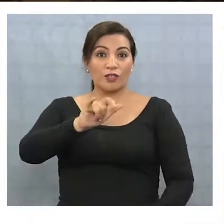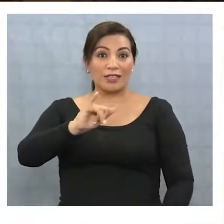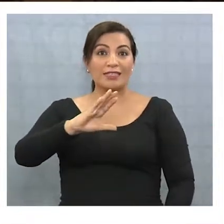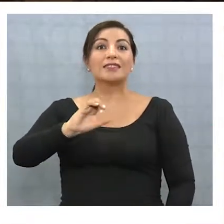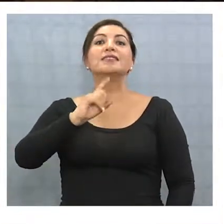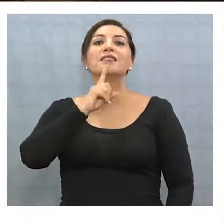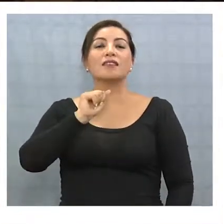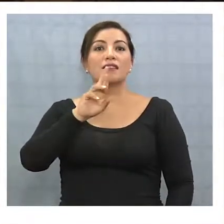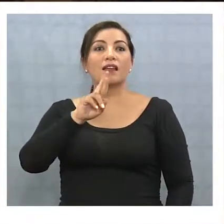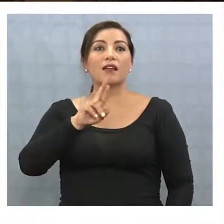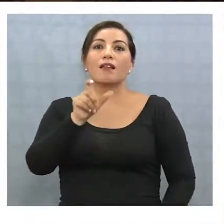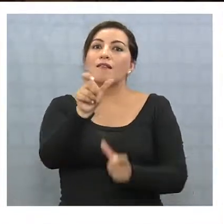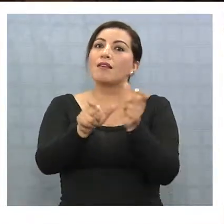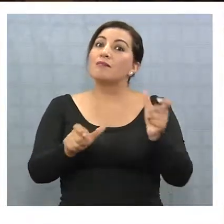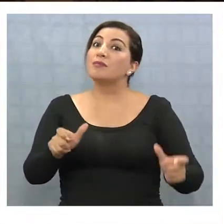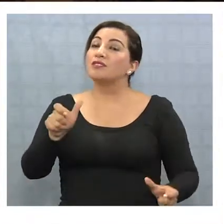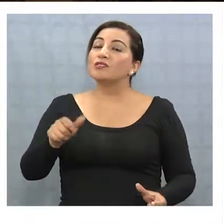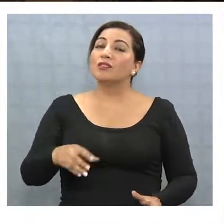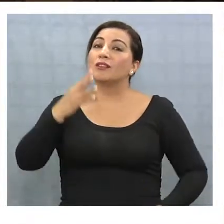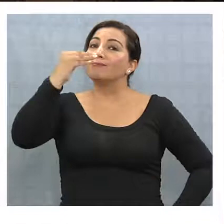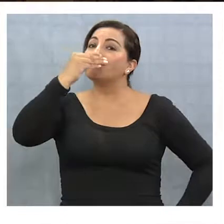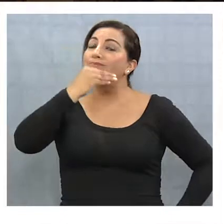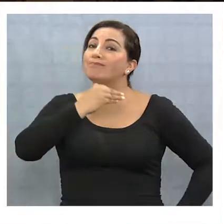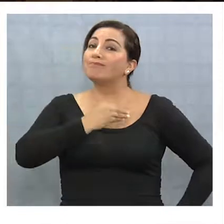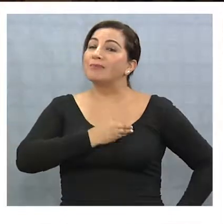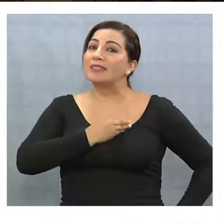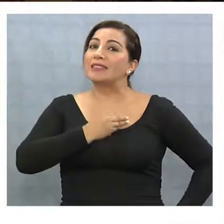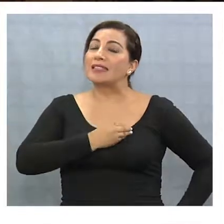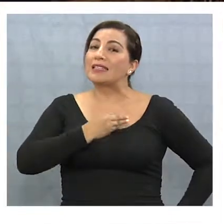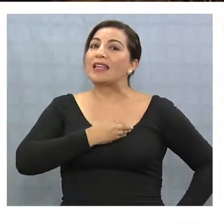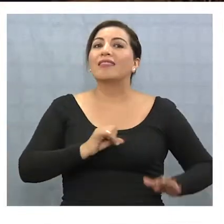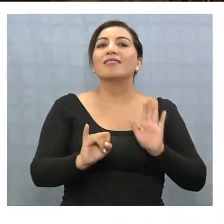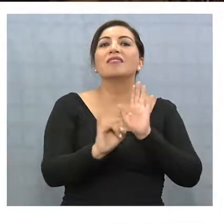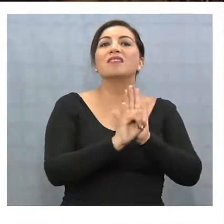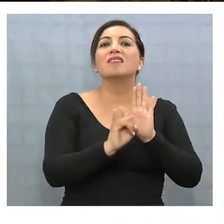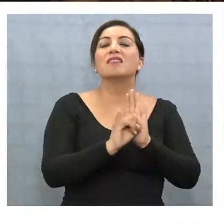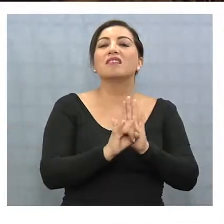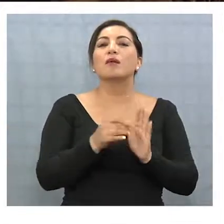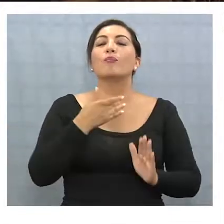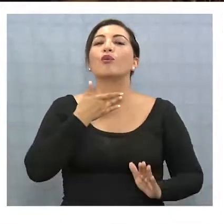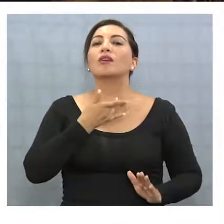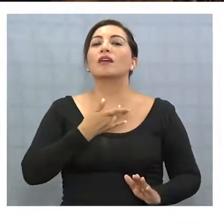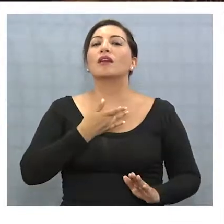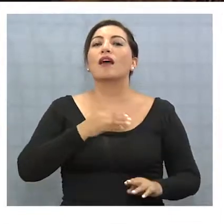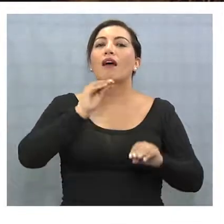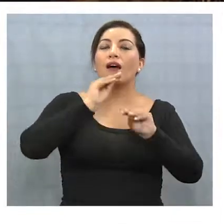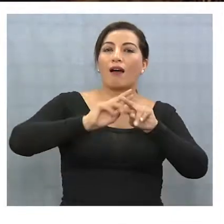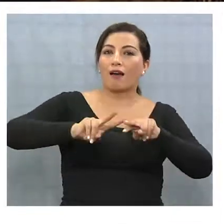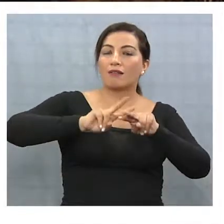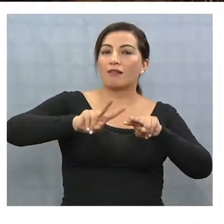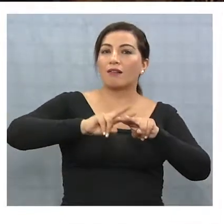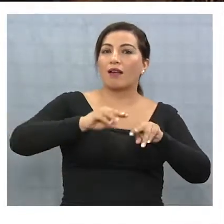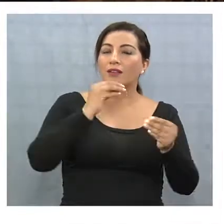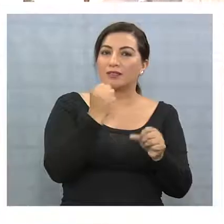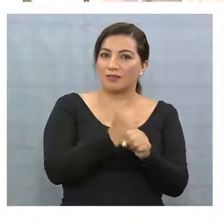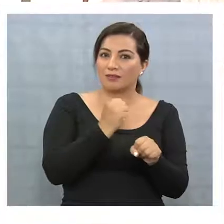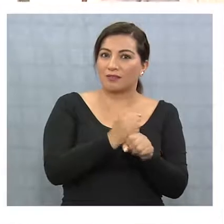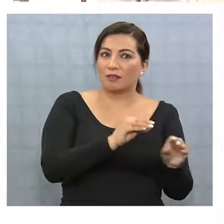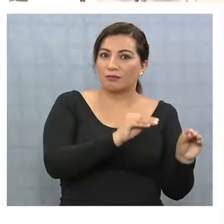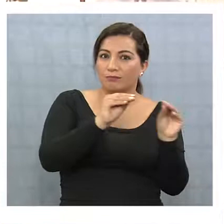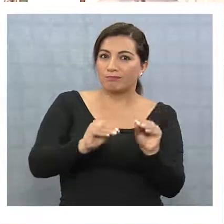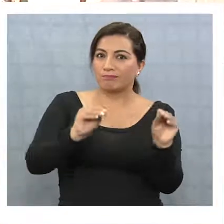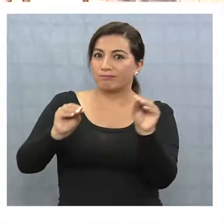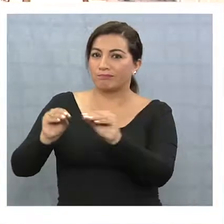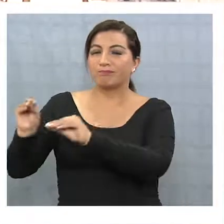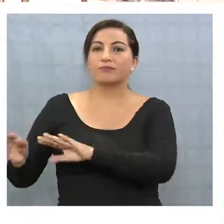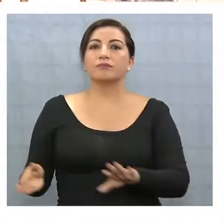especialistas lamentan la pérdida de identidad que ha dejado la postergación de esta obra en el tiempo. El impacto cultural que tenemos